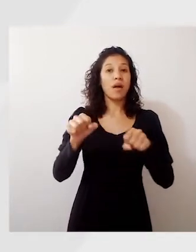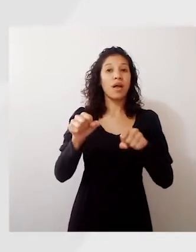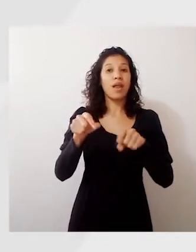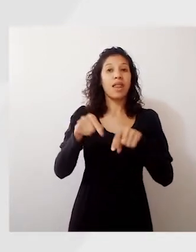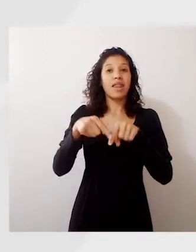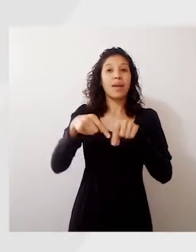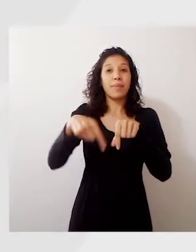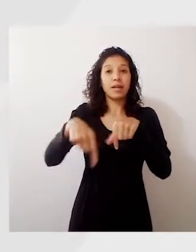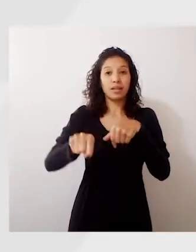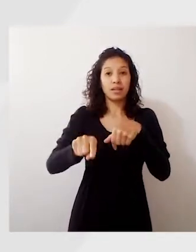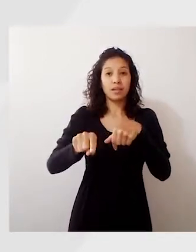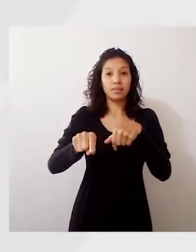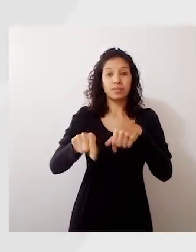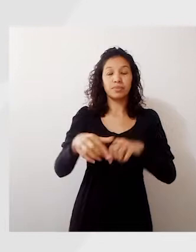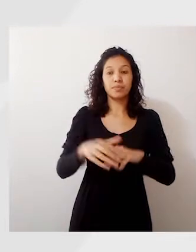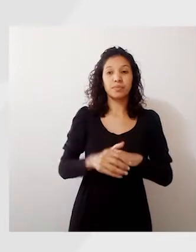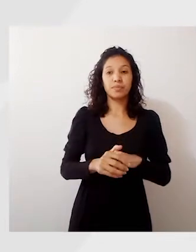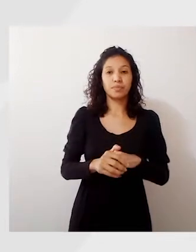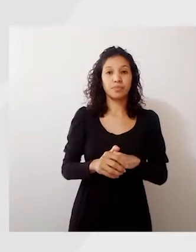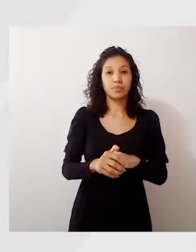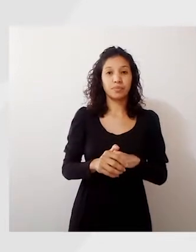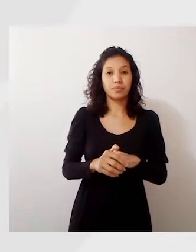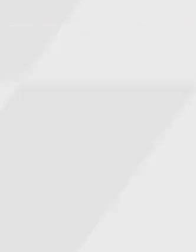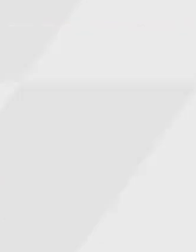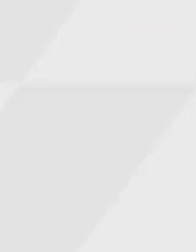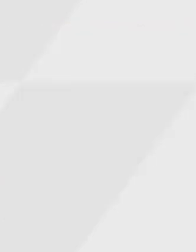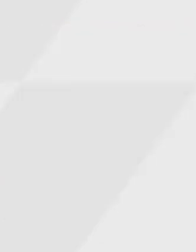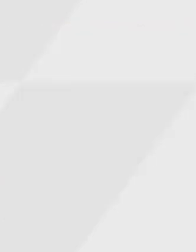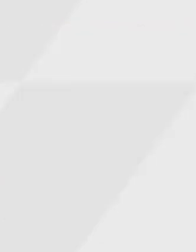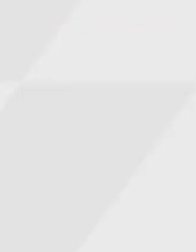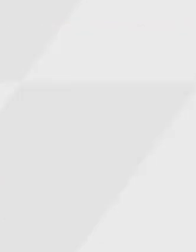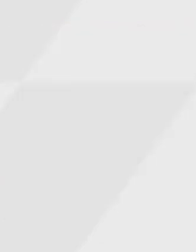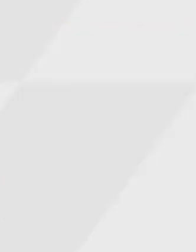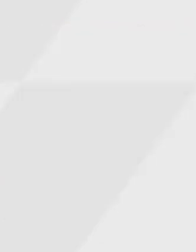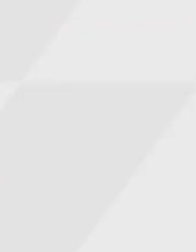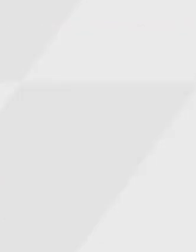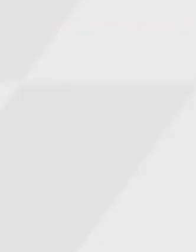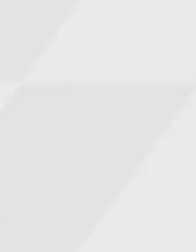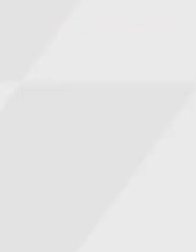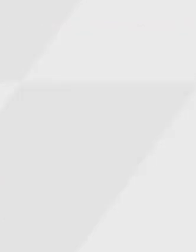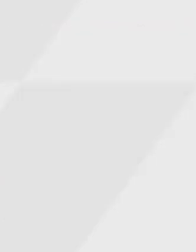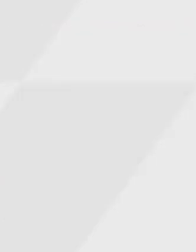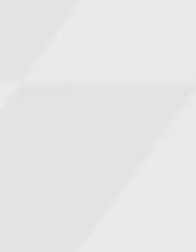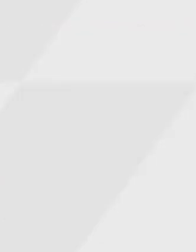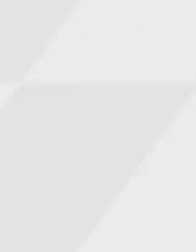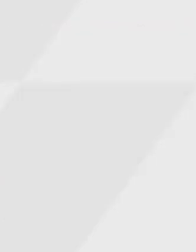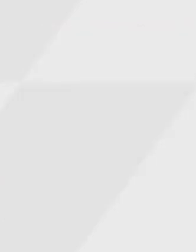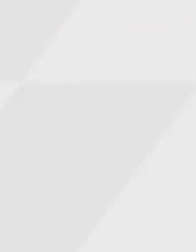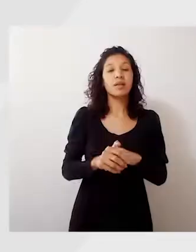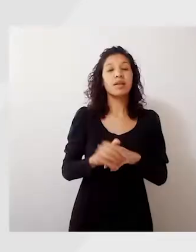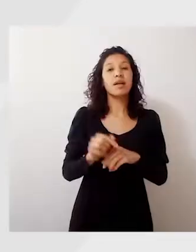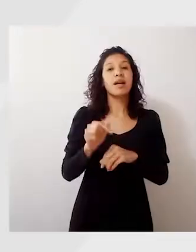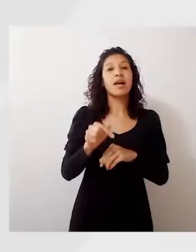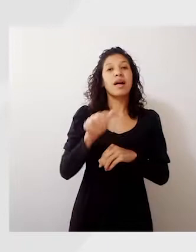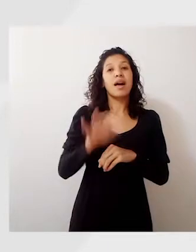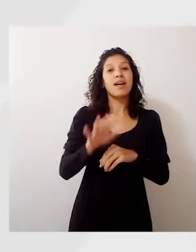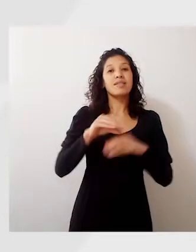hacia el frente, extendemos bien una pierna. ¿Sí? ¿Se ve? Una y luego la otra.